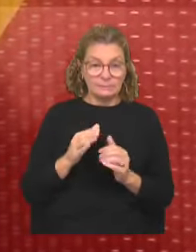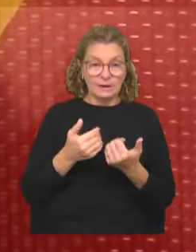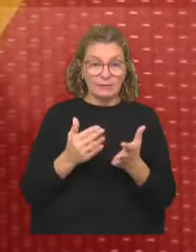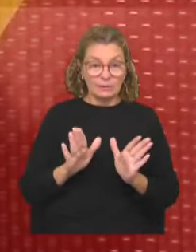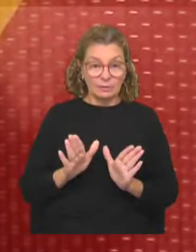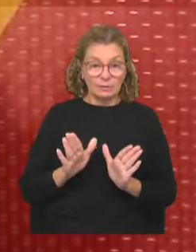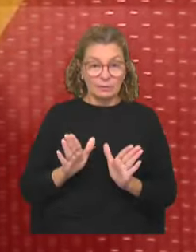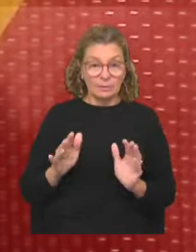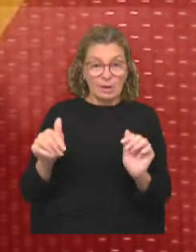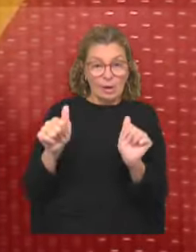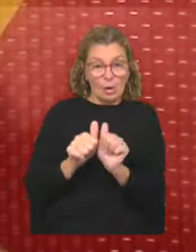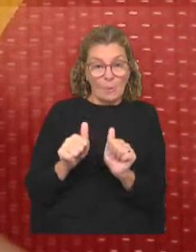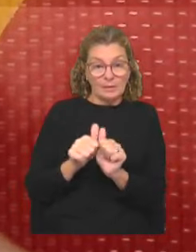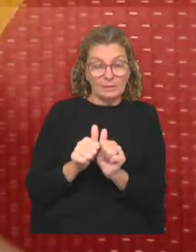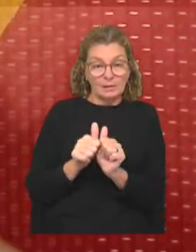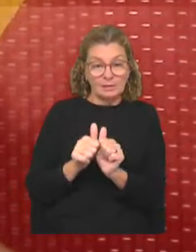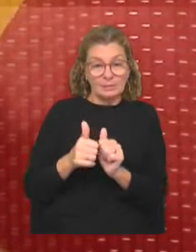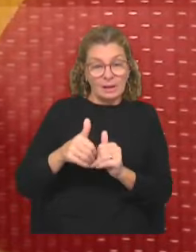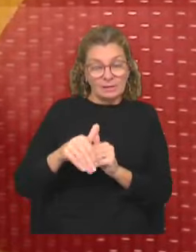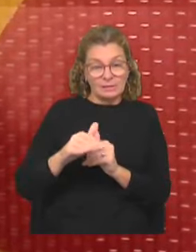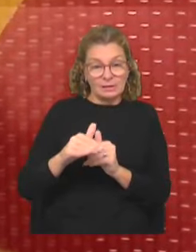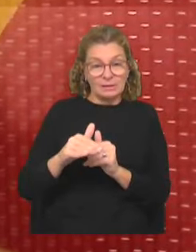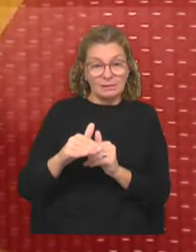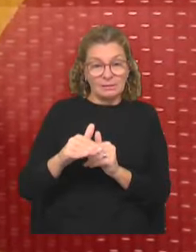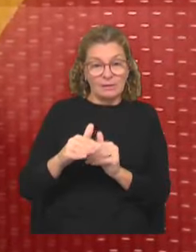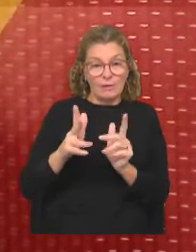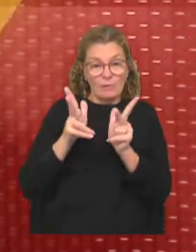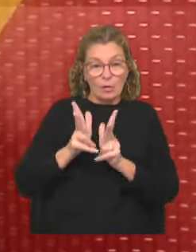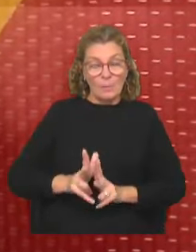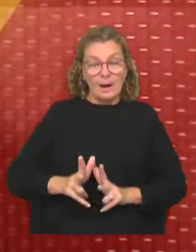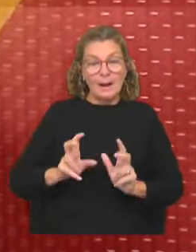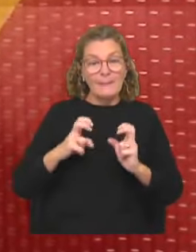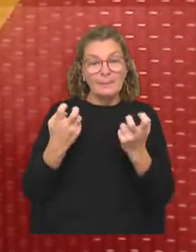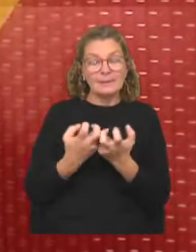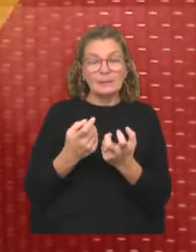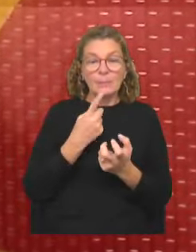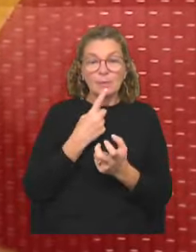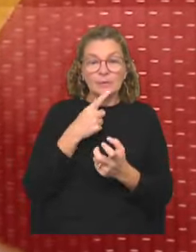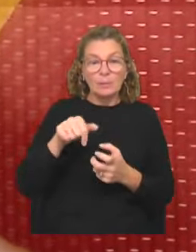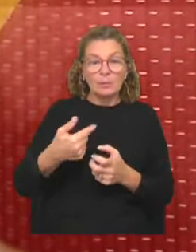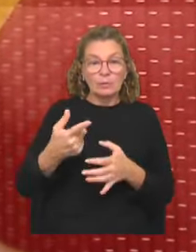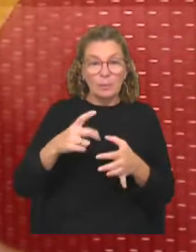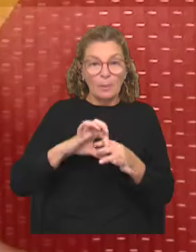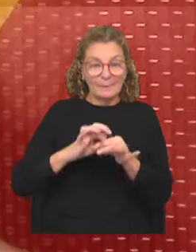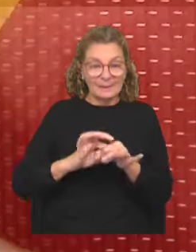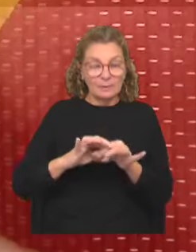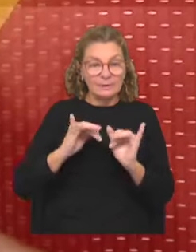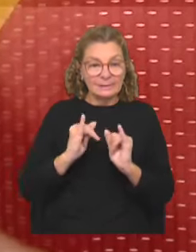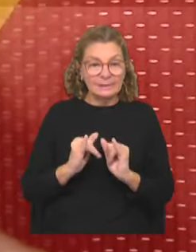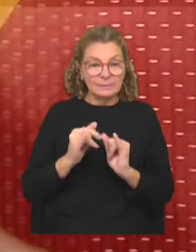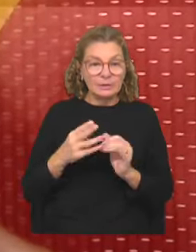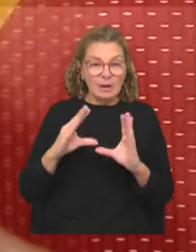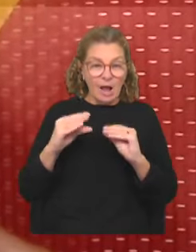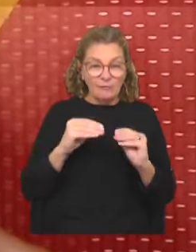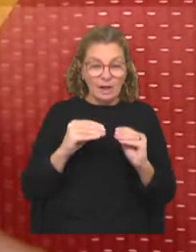Abierto va a acompañar, más allá que formalmente la Mesa Política se reúne el próximo miércoles, pero ya he